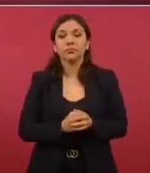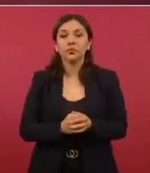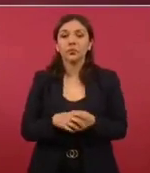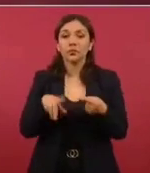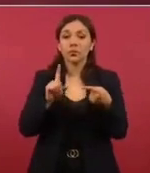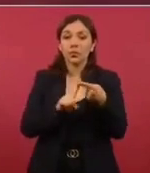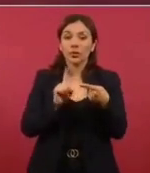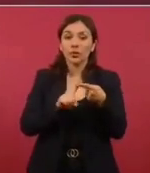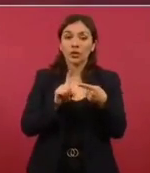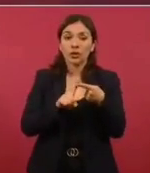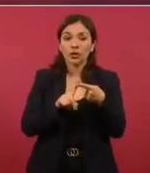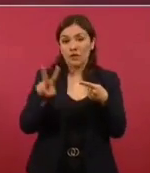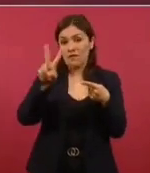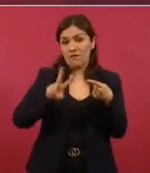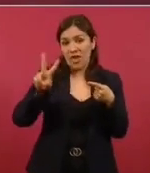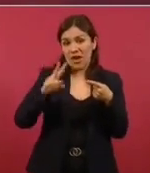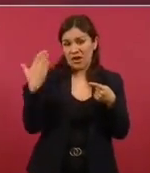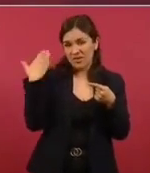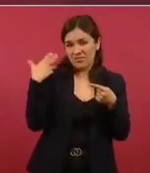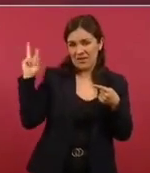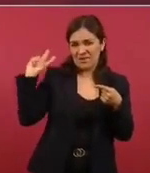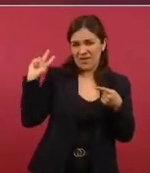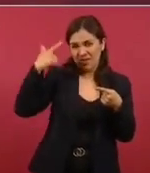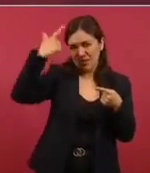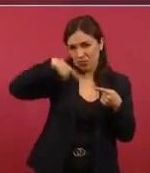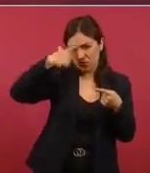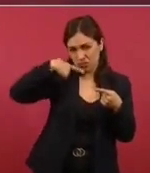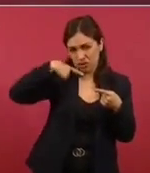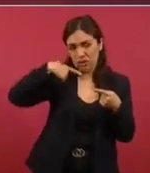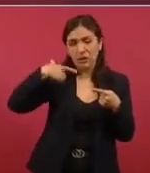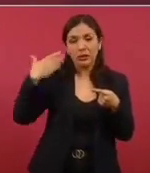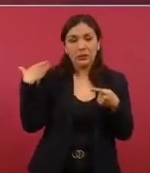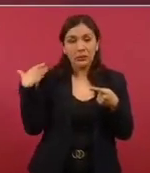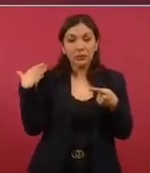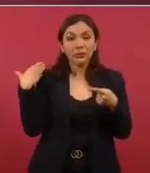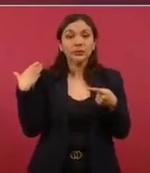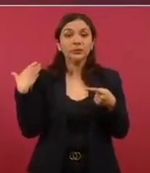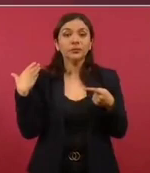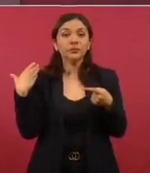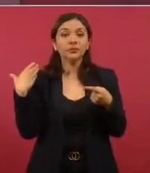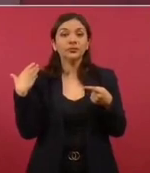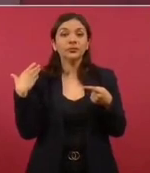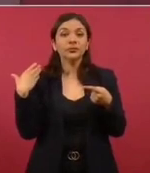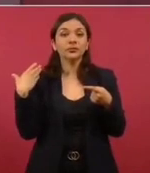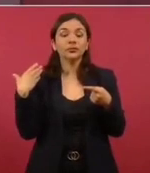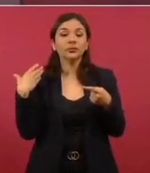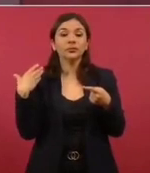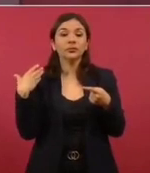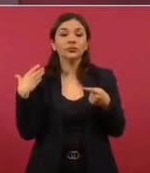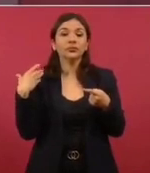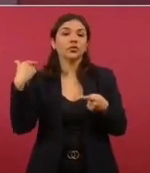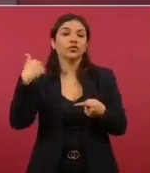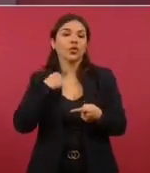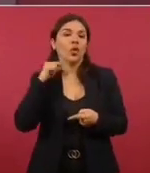por la noche, desde Chetumal,